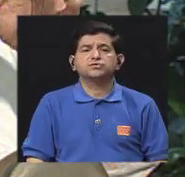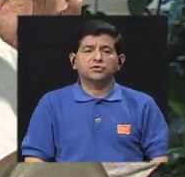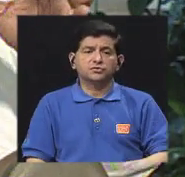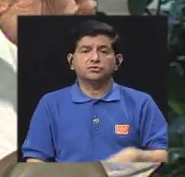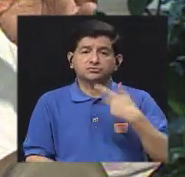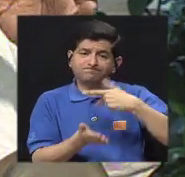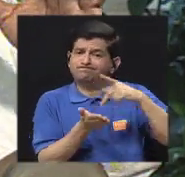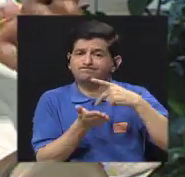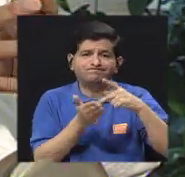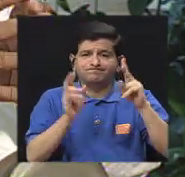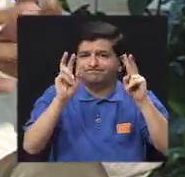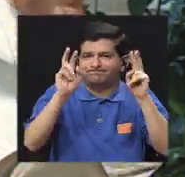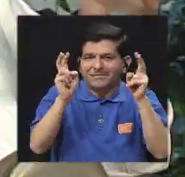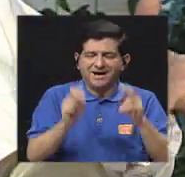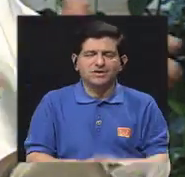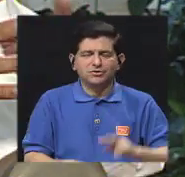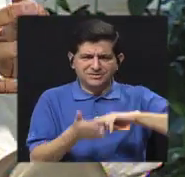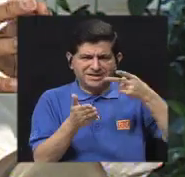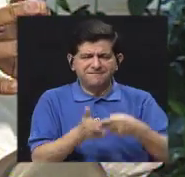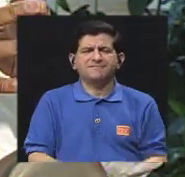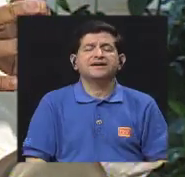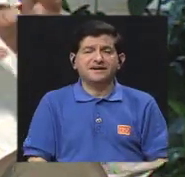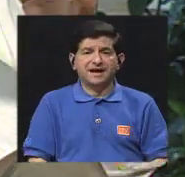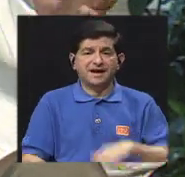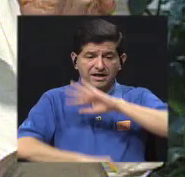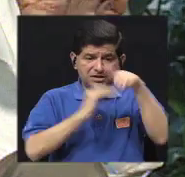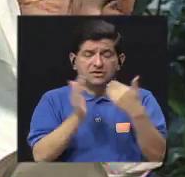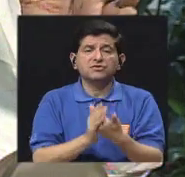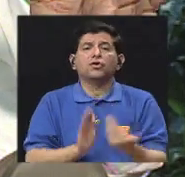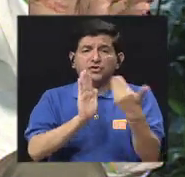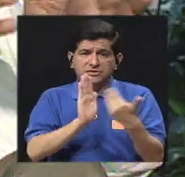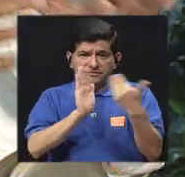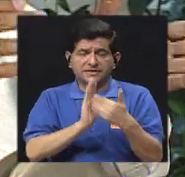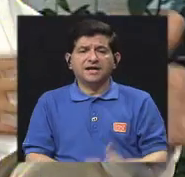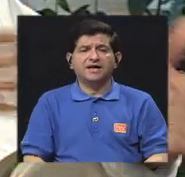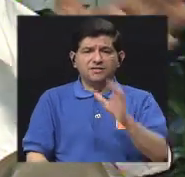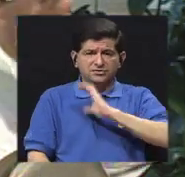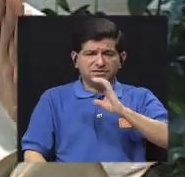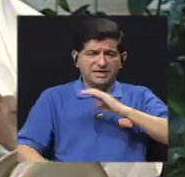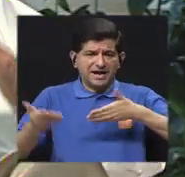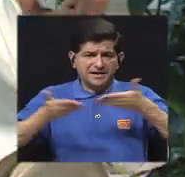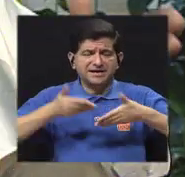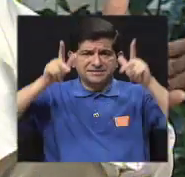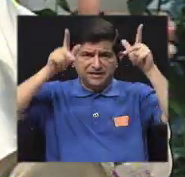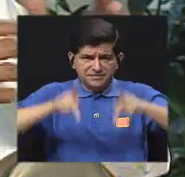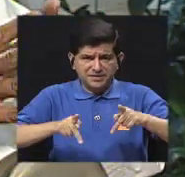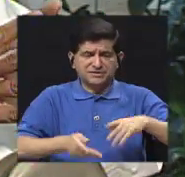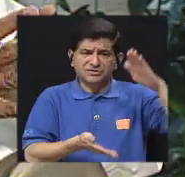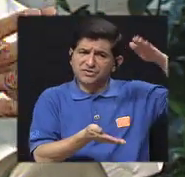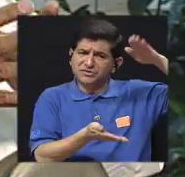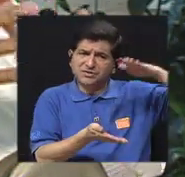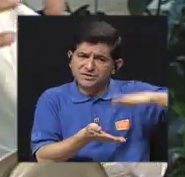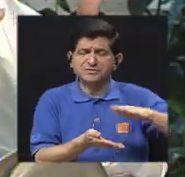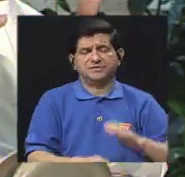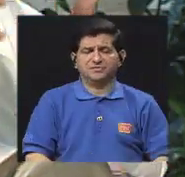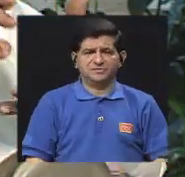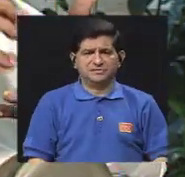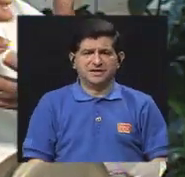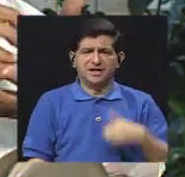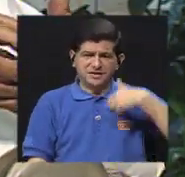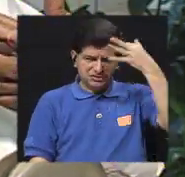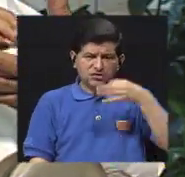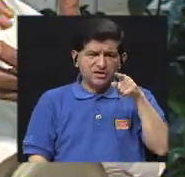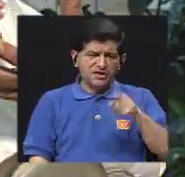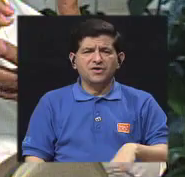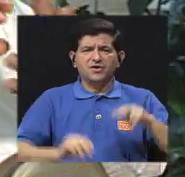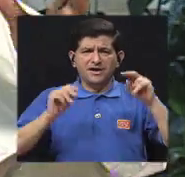igual va a haber inopia personal, va a haber la calidad de servicio del usuario disminuye. Entonces, creo